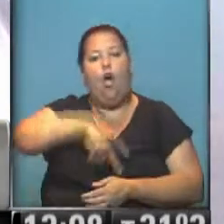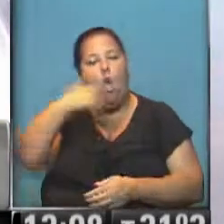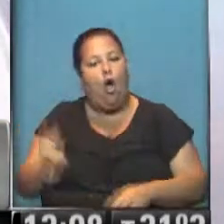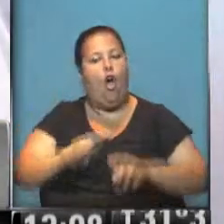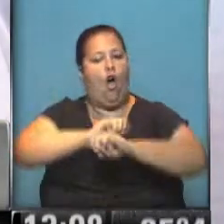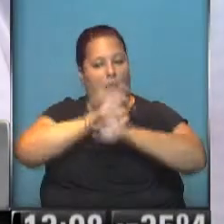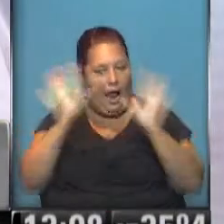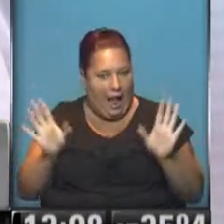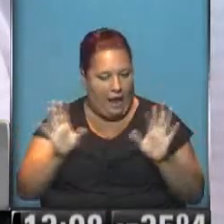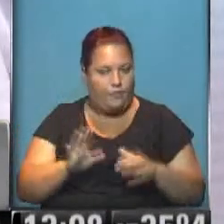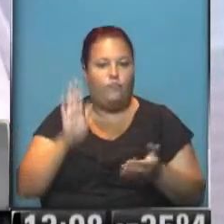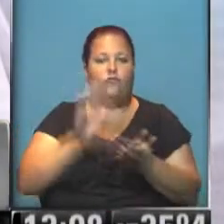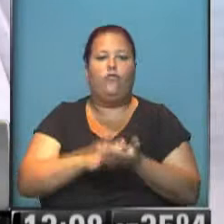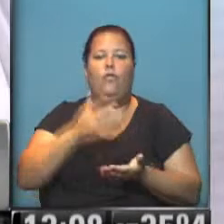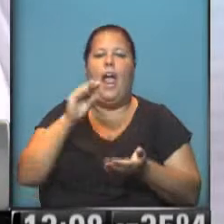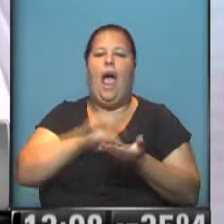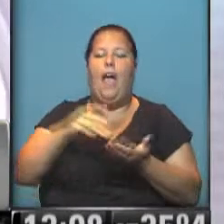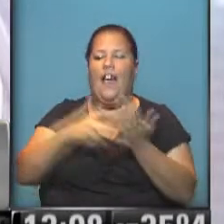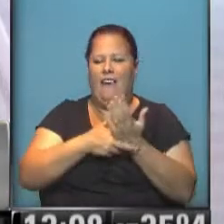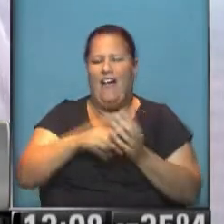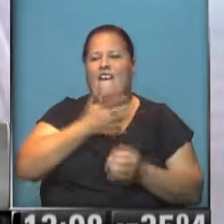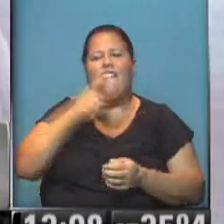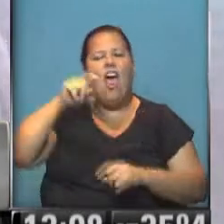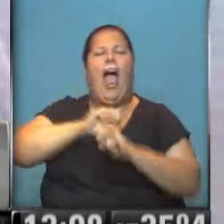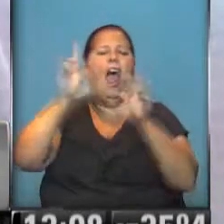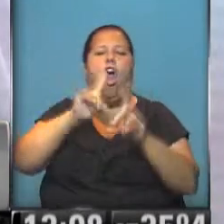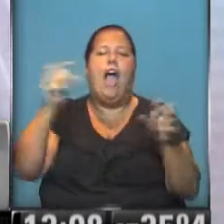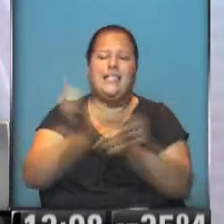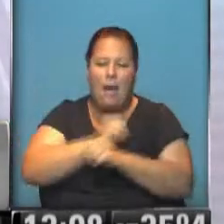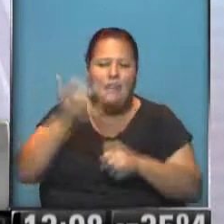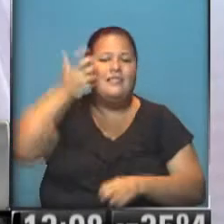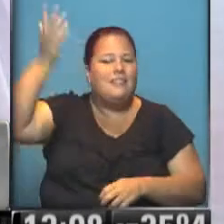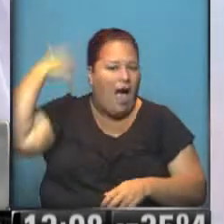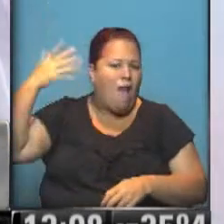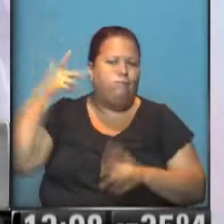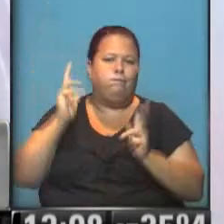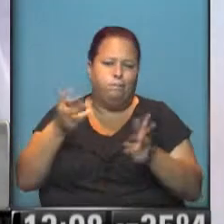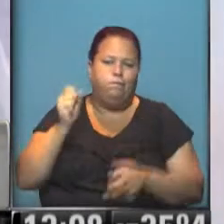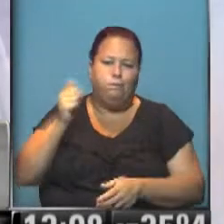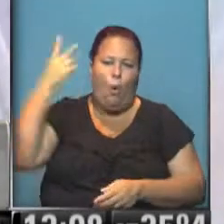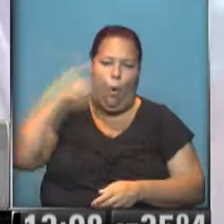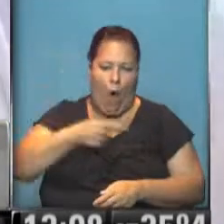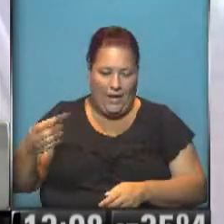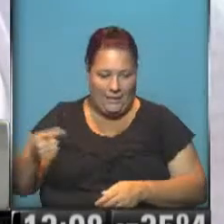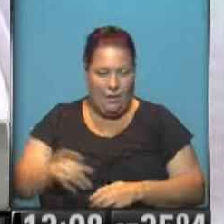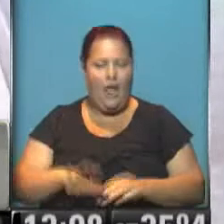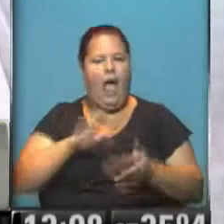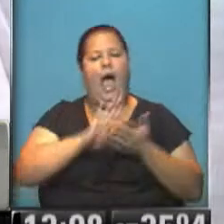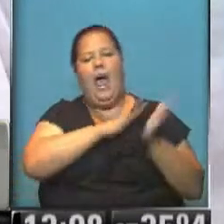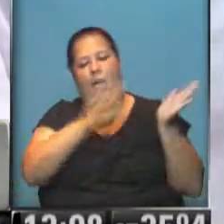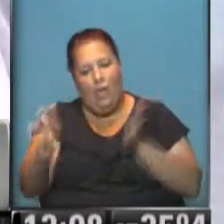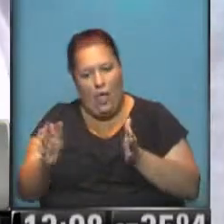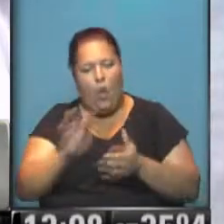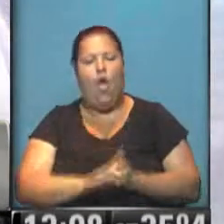de la doctora Fein. No siquiera son aclaraciones, es confirmación de algo que ella dijo hace una semana. Vamos un poco para adelante.